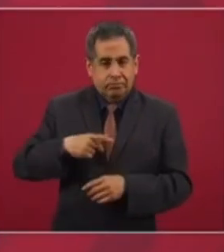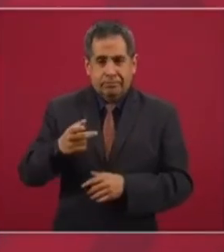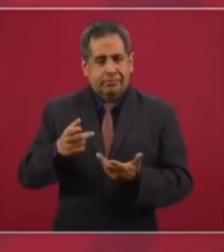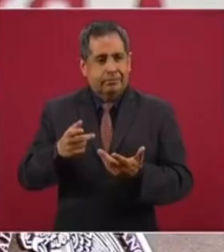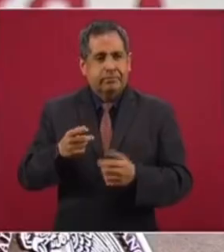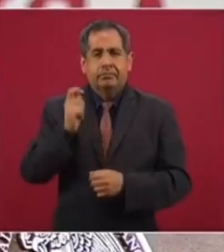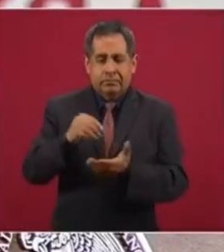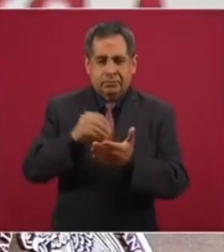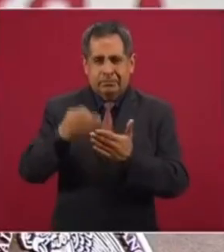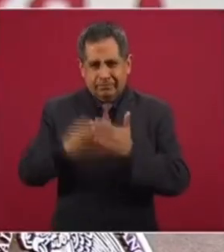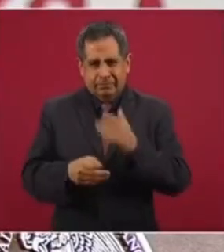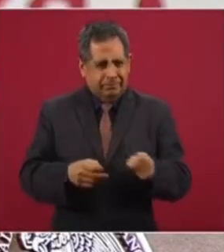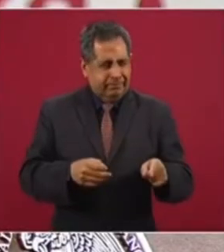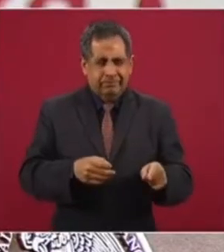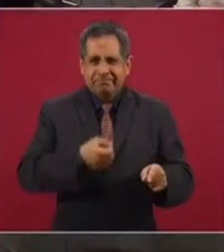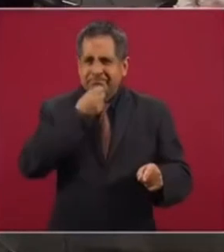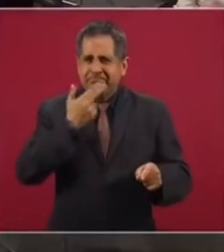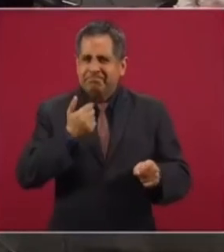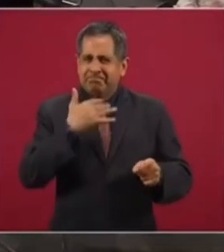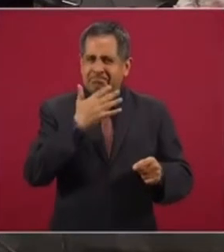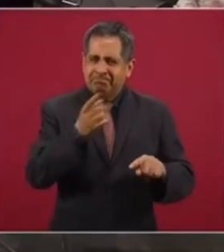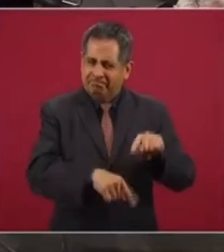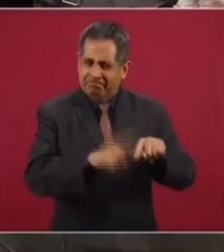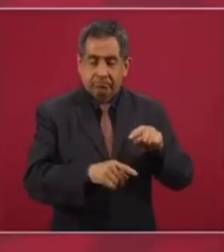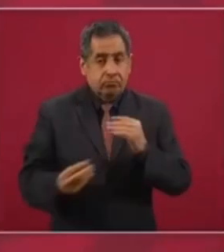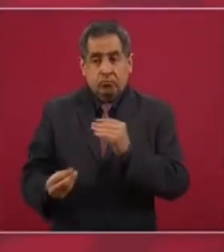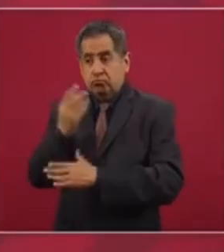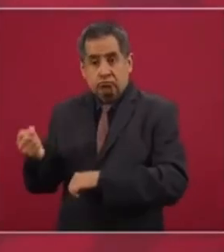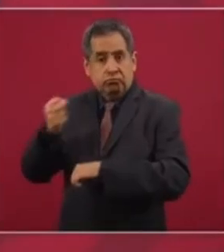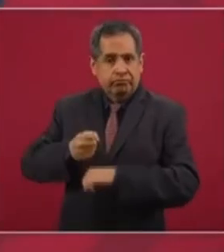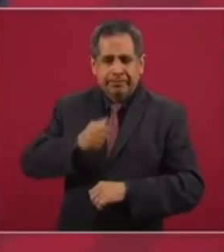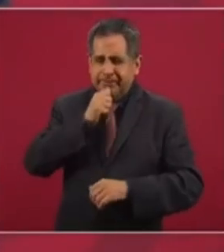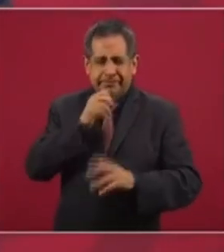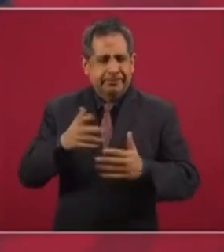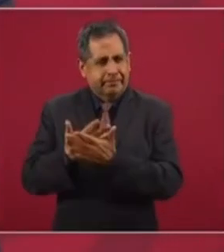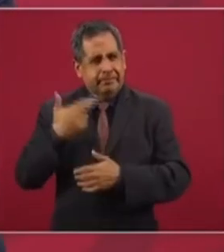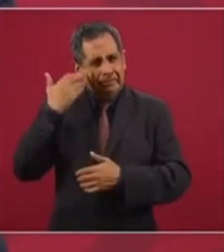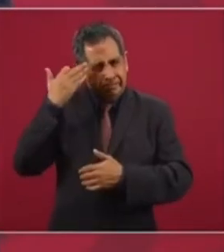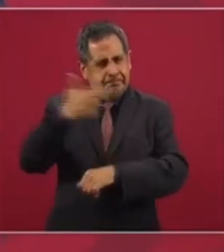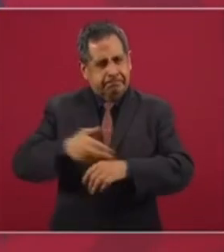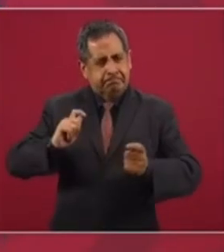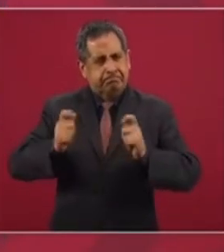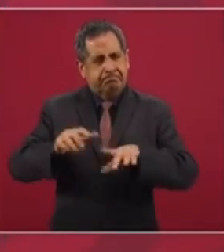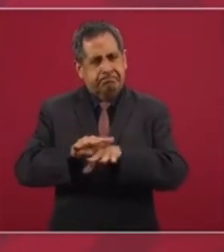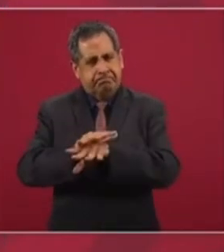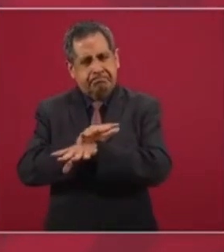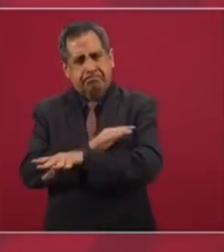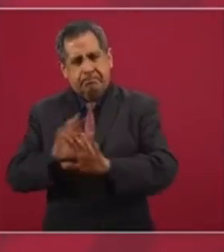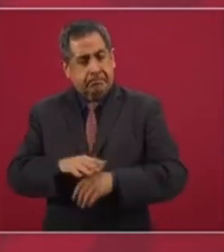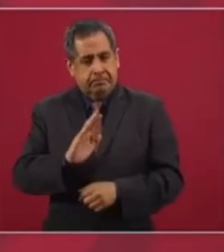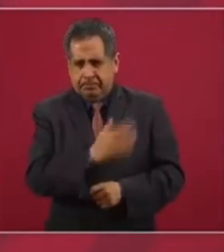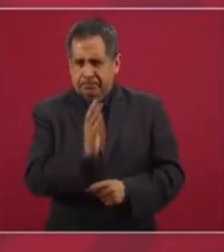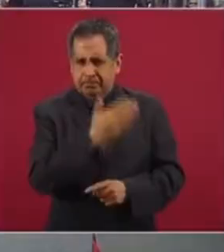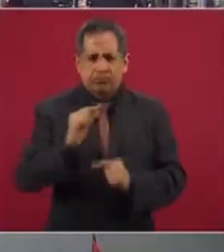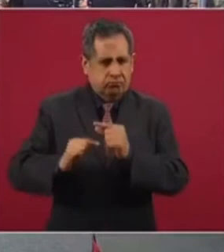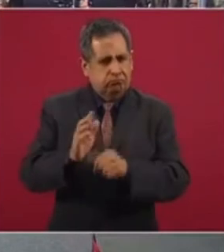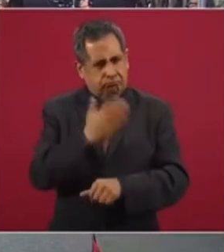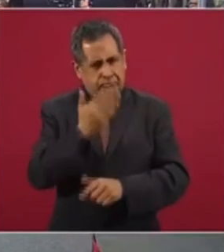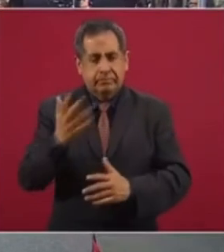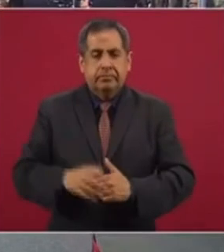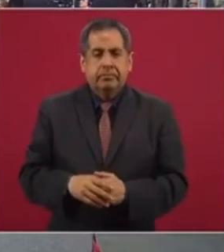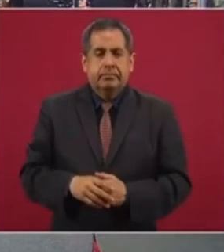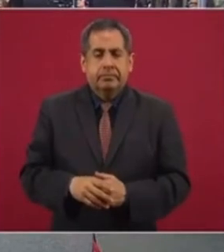termina todavía de irse lo viejo y no acaba de llegar lo nuevo. Es un proceso de transición. Entonces, vamos poco a poco.